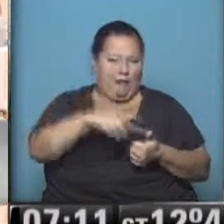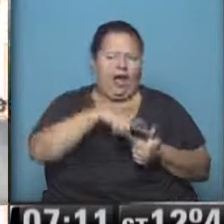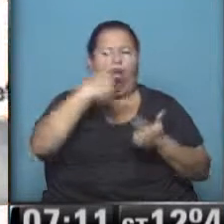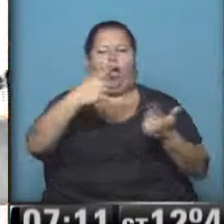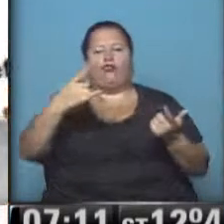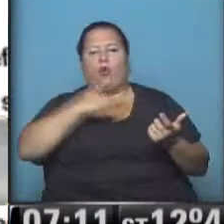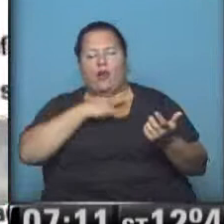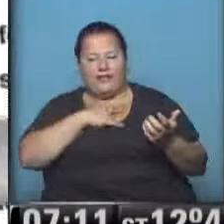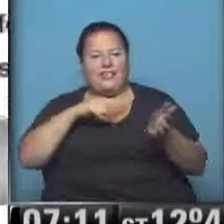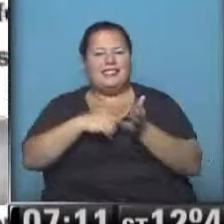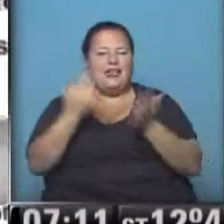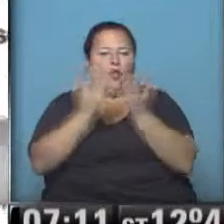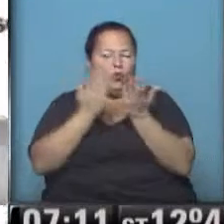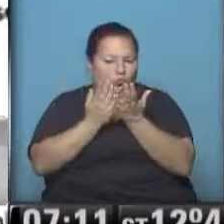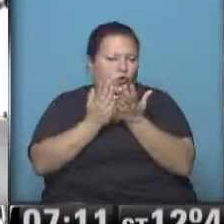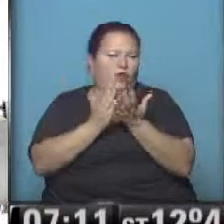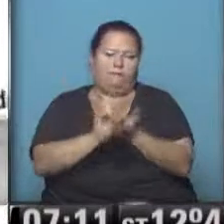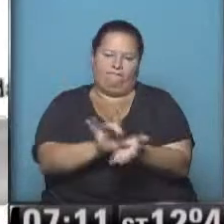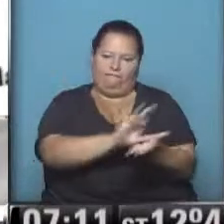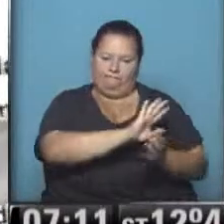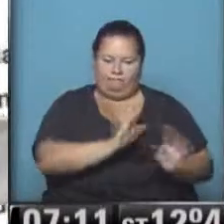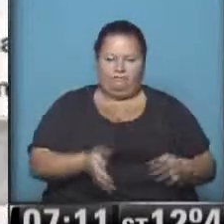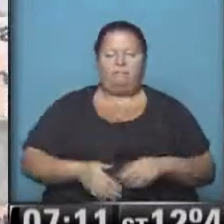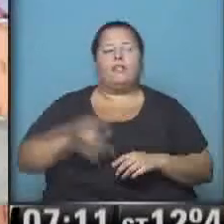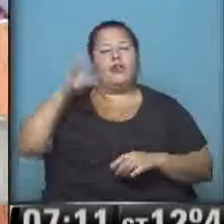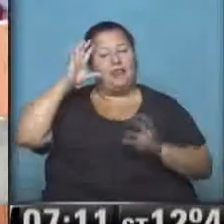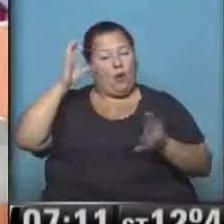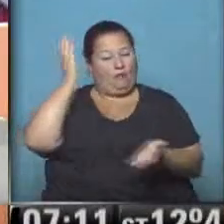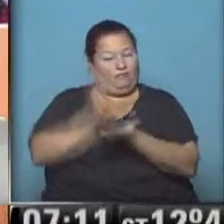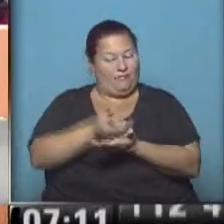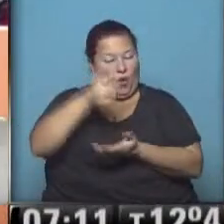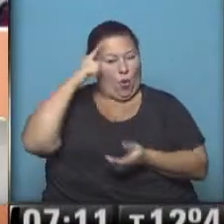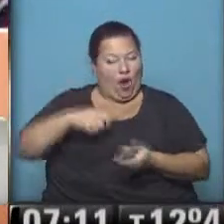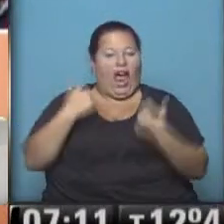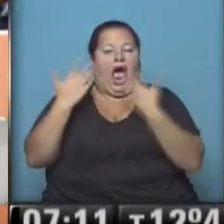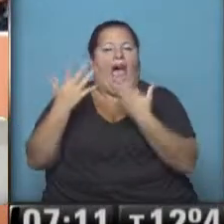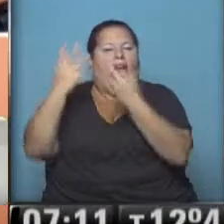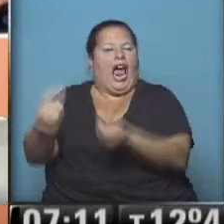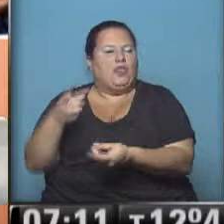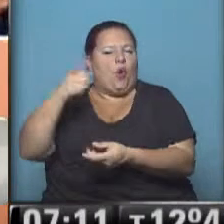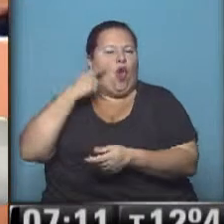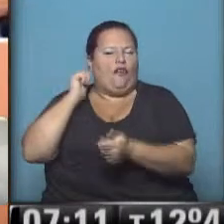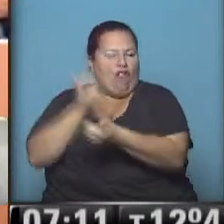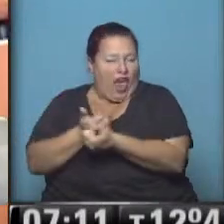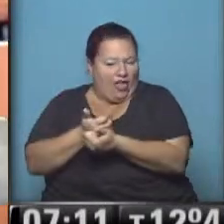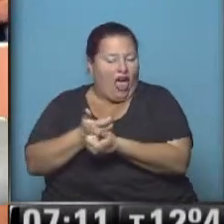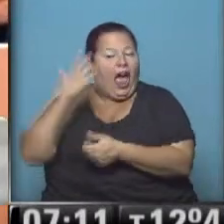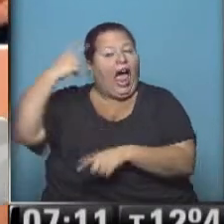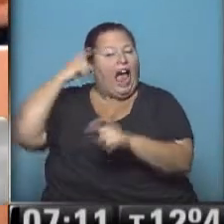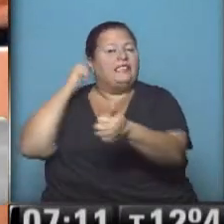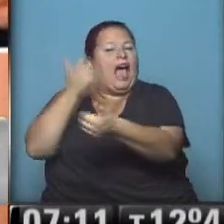otros centros de estudios académicos. Recordamos que el fallo de los jueces benefició a un violador que, bueno, había